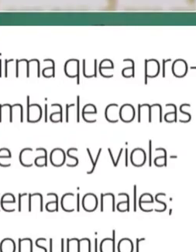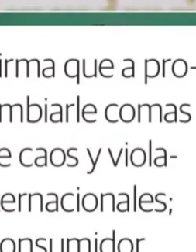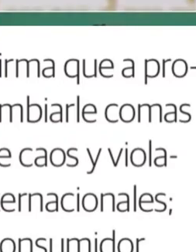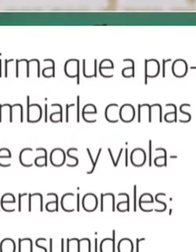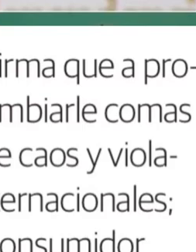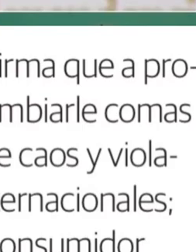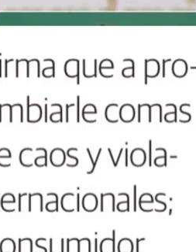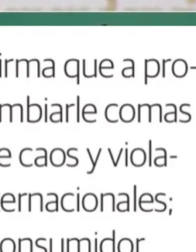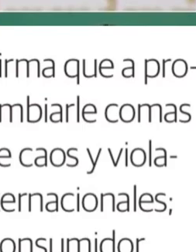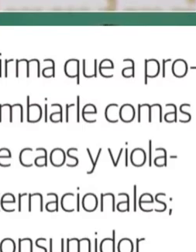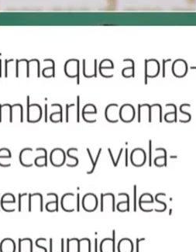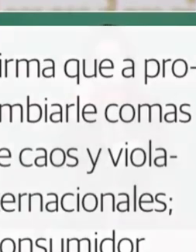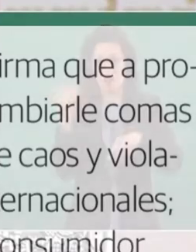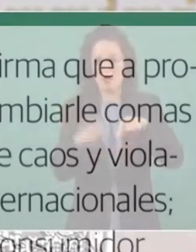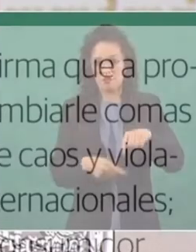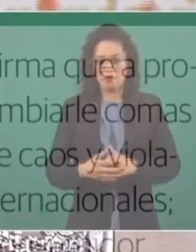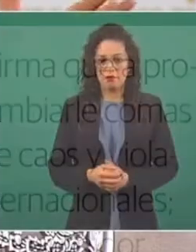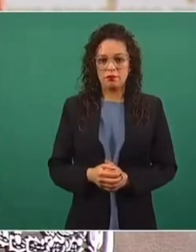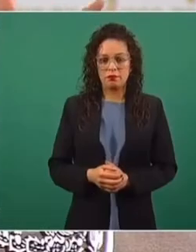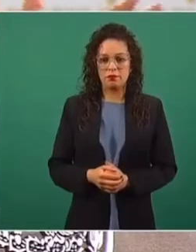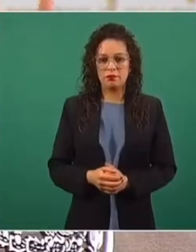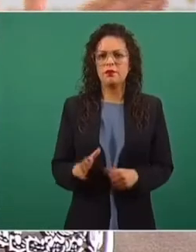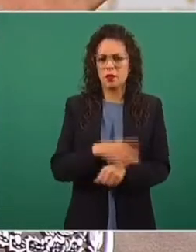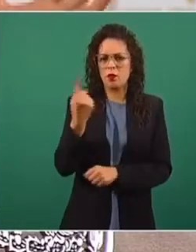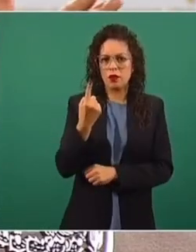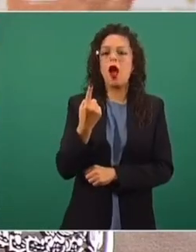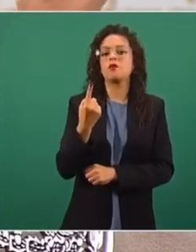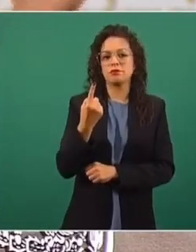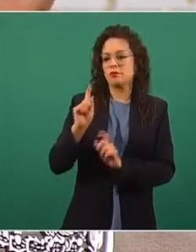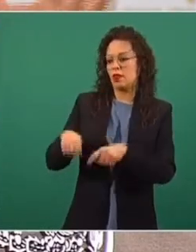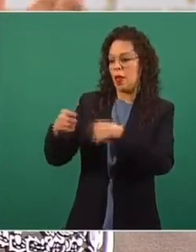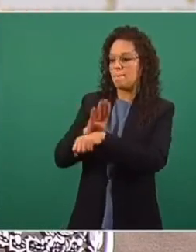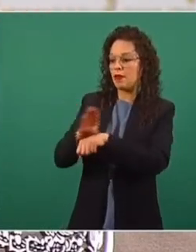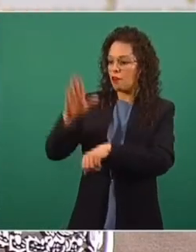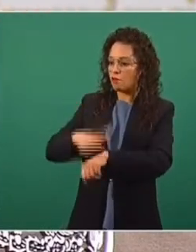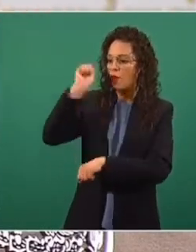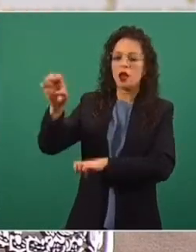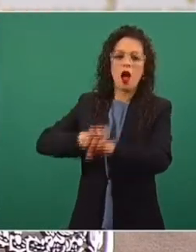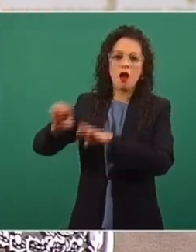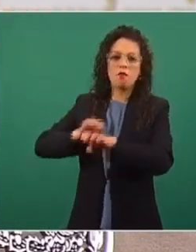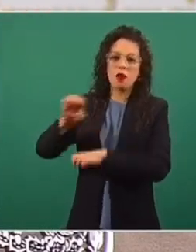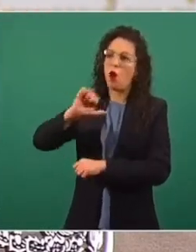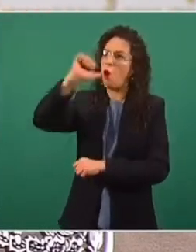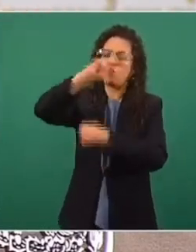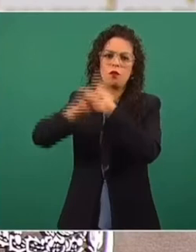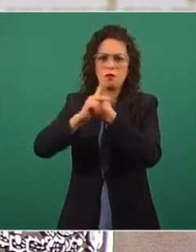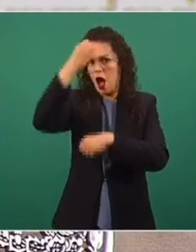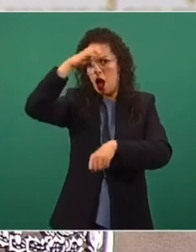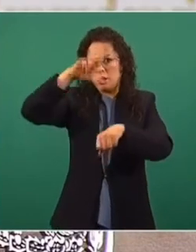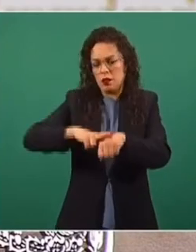desaparecer para favorecer a empresas particulares, sobre todo extranjeras, corruptas.